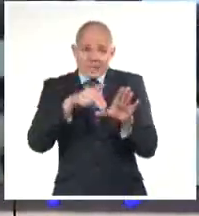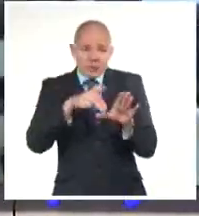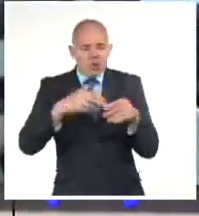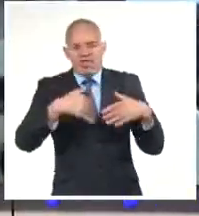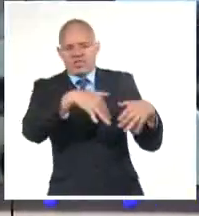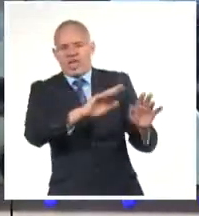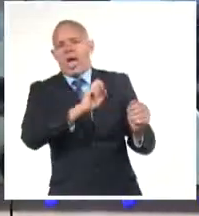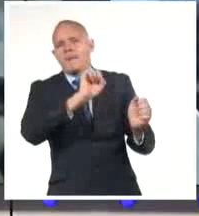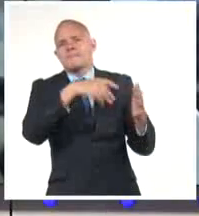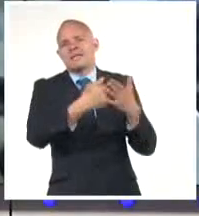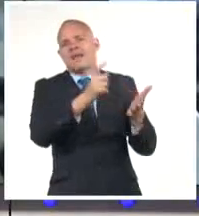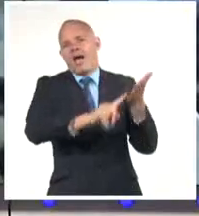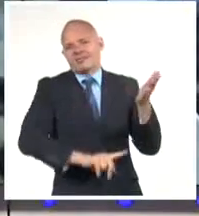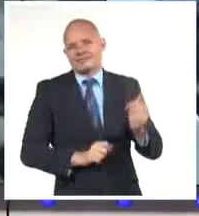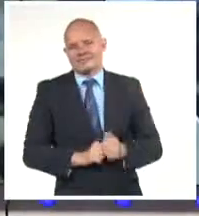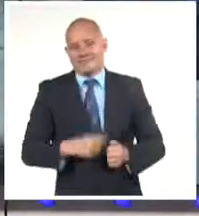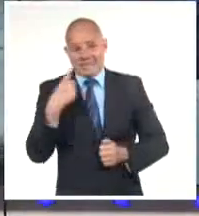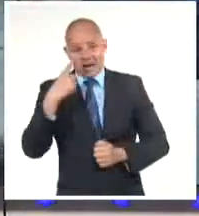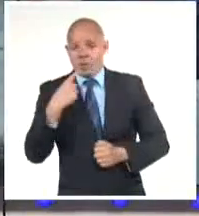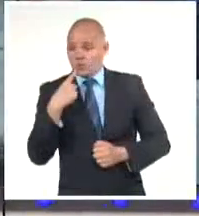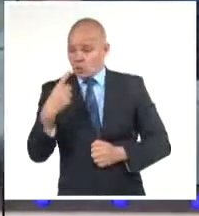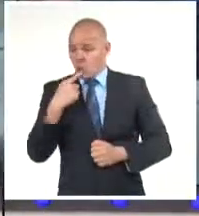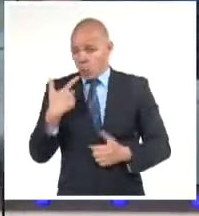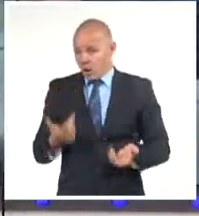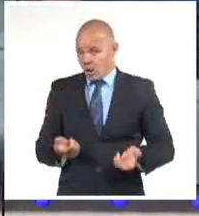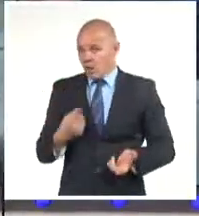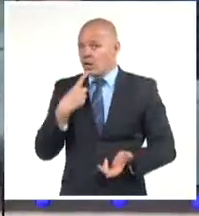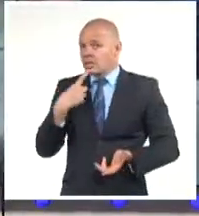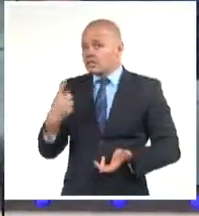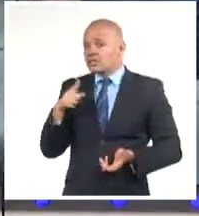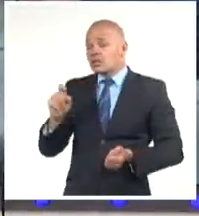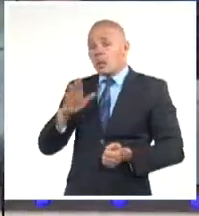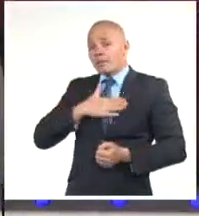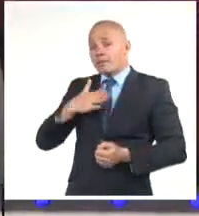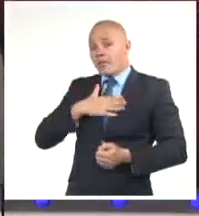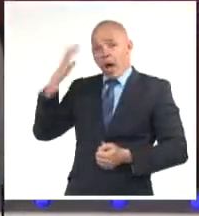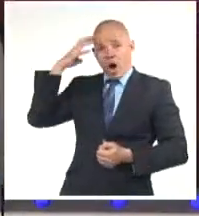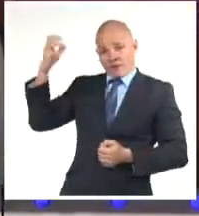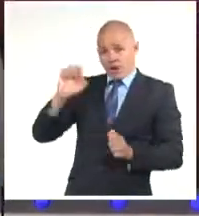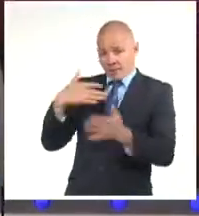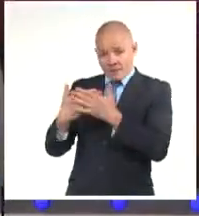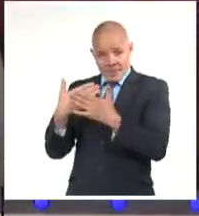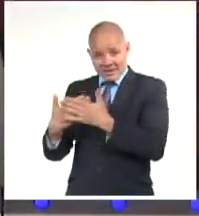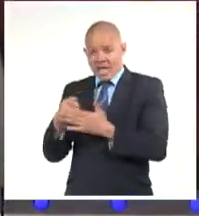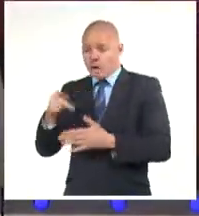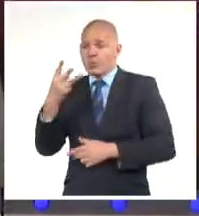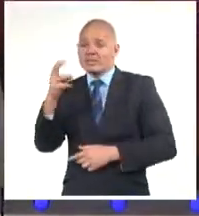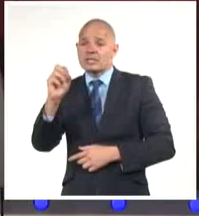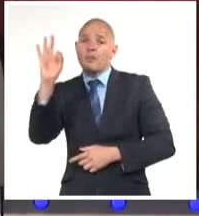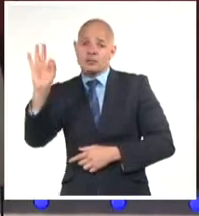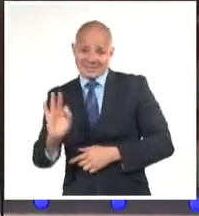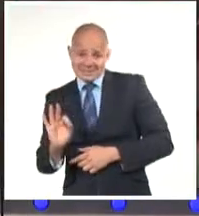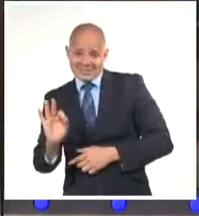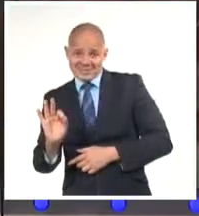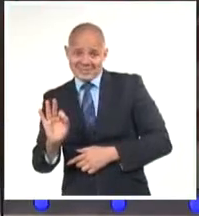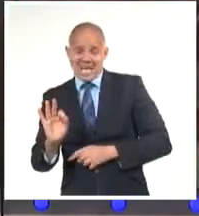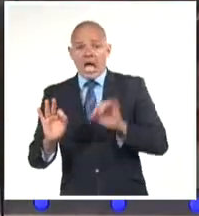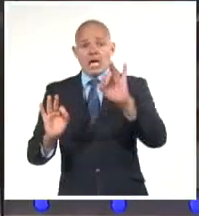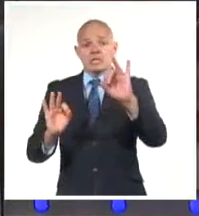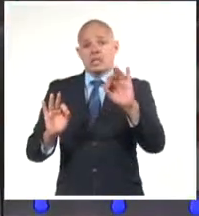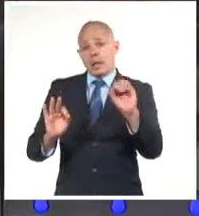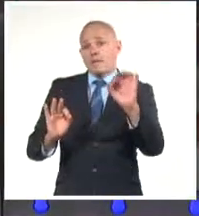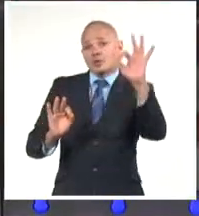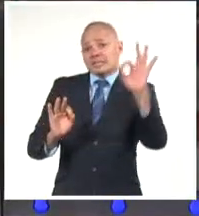del sector estatal que representa menos del 30% del consumo nacional. Por eso es dable hablar también del